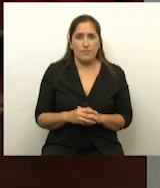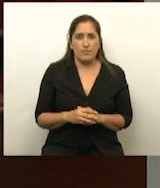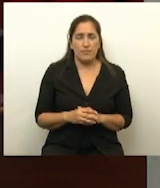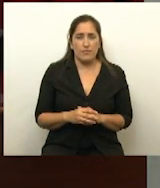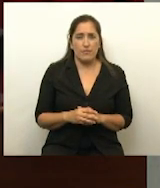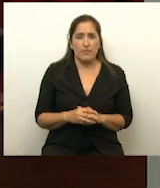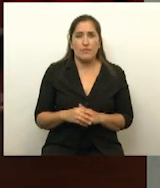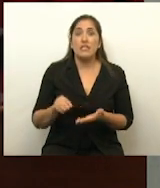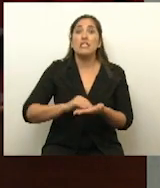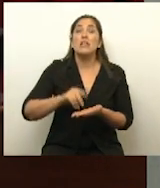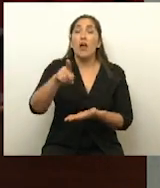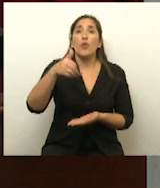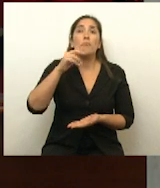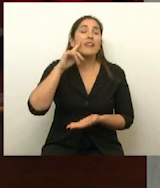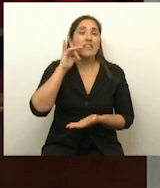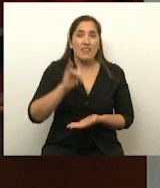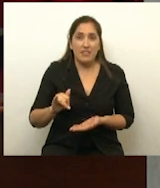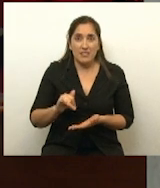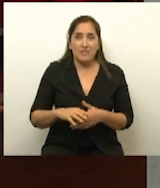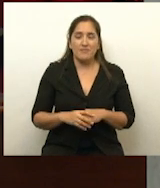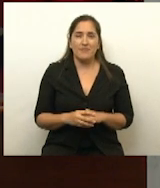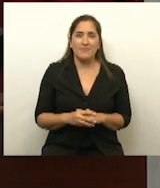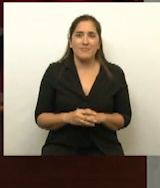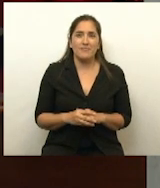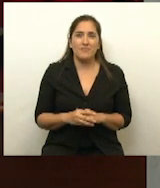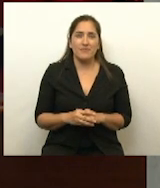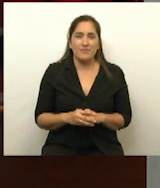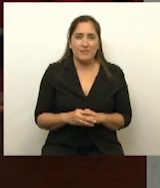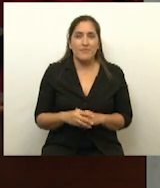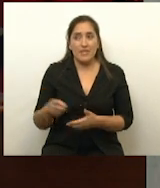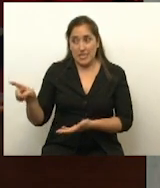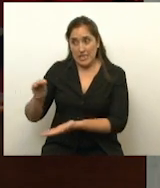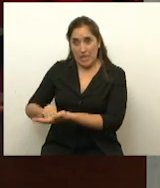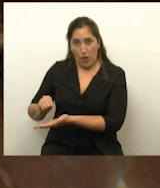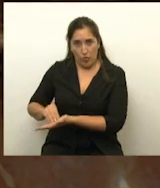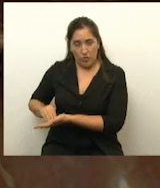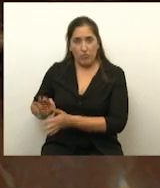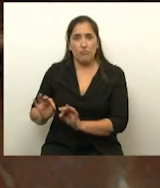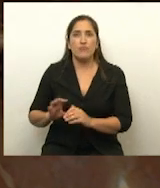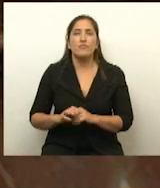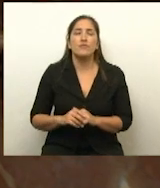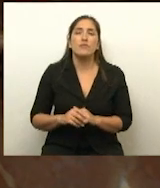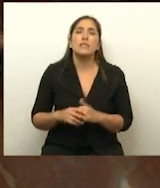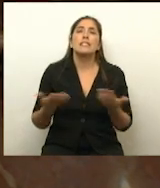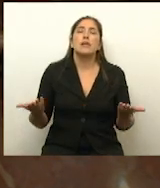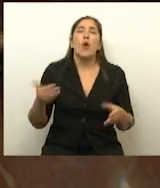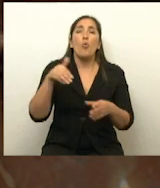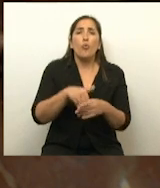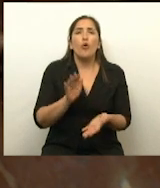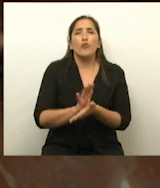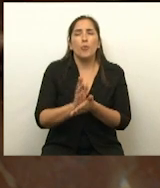Señor Martínez, se está tomando nota las abstenciones. un valor simbólico